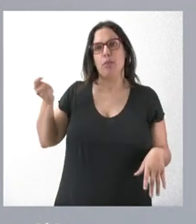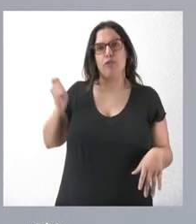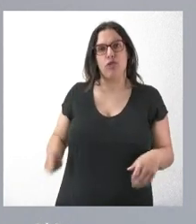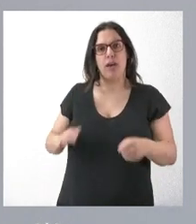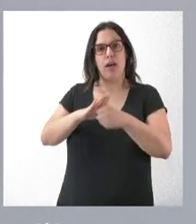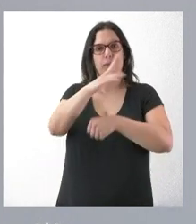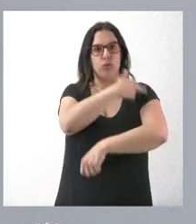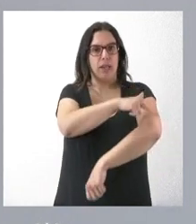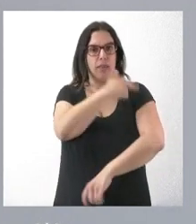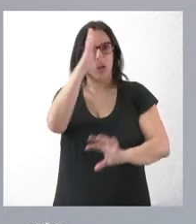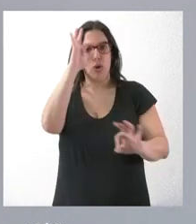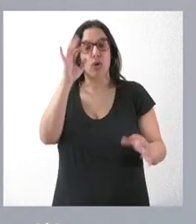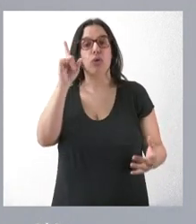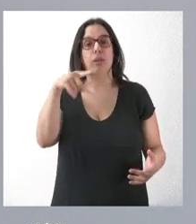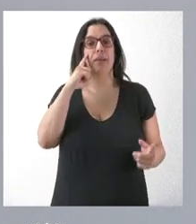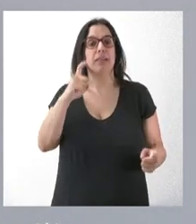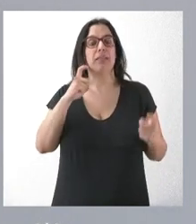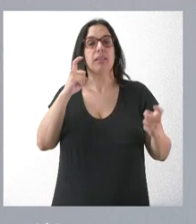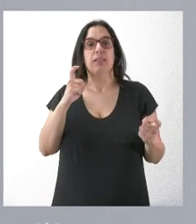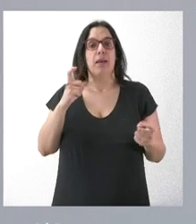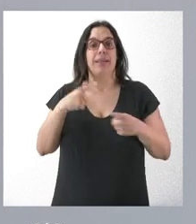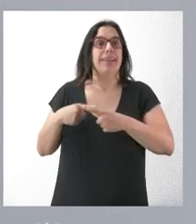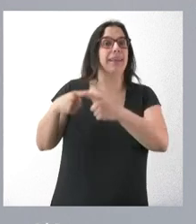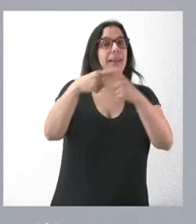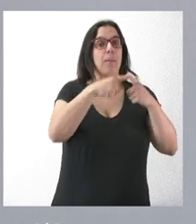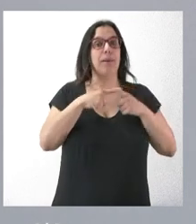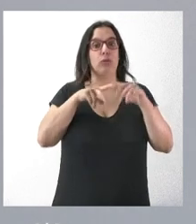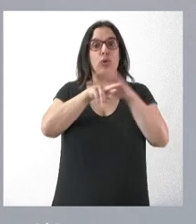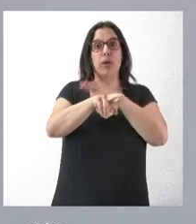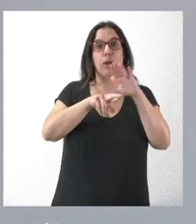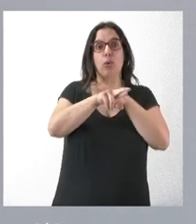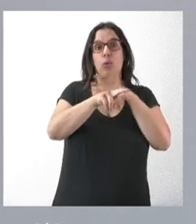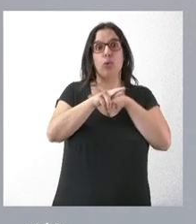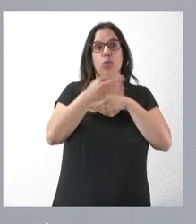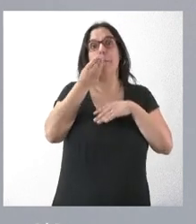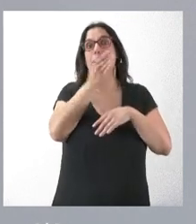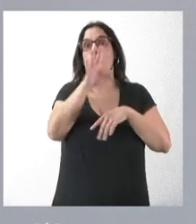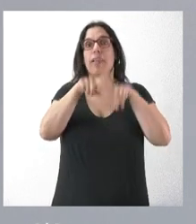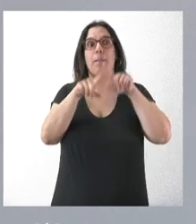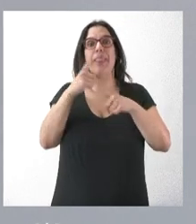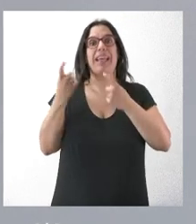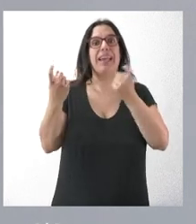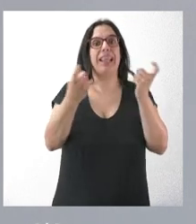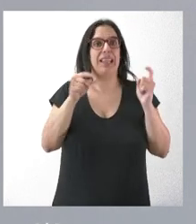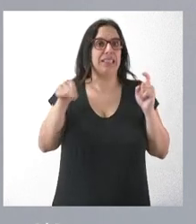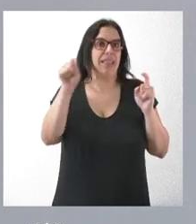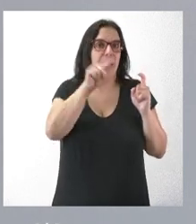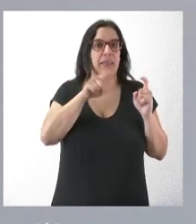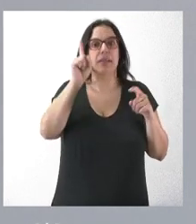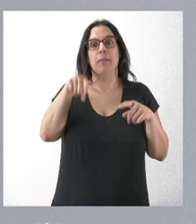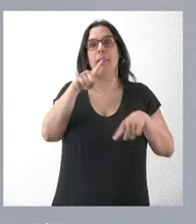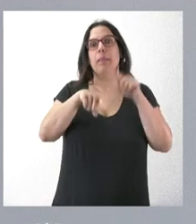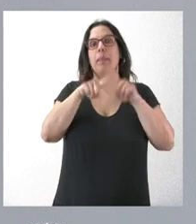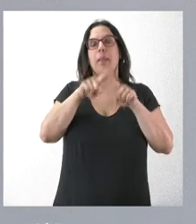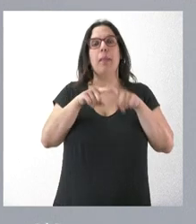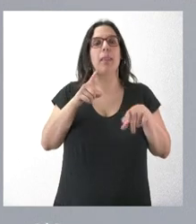y vamos a procurar la mejor distribución de estos medios en función de las necesidades, también en función de dónde se producen estos